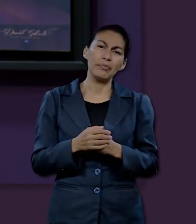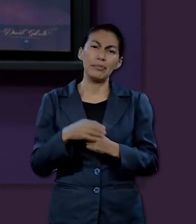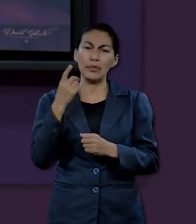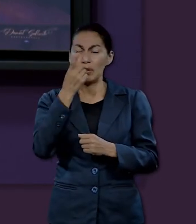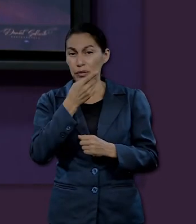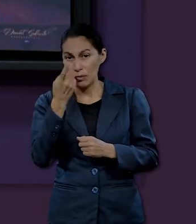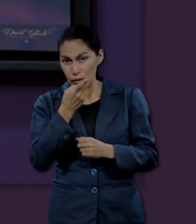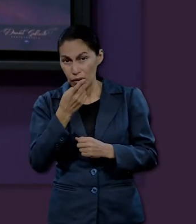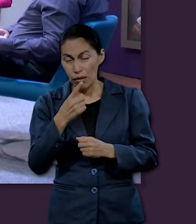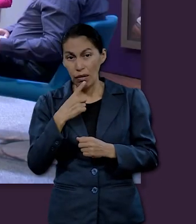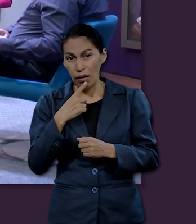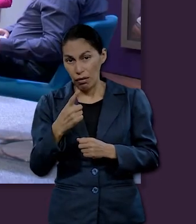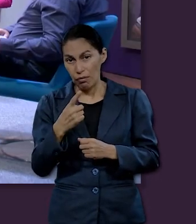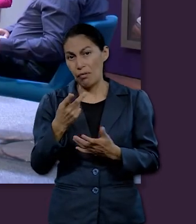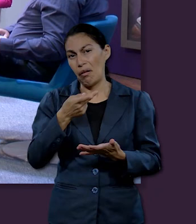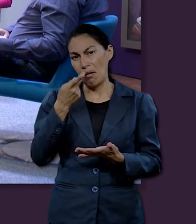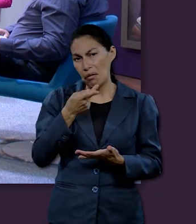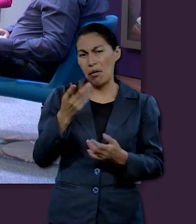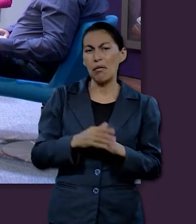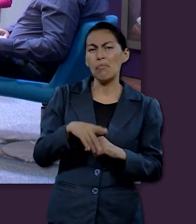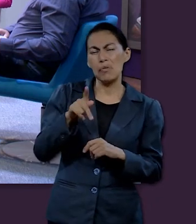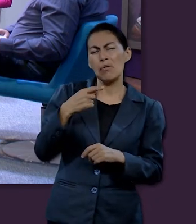larga como persona. Muy bien.